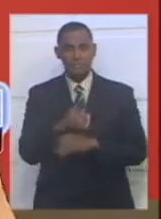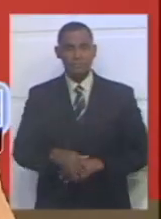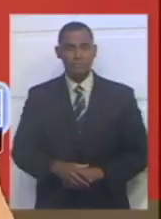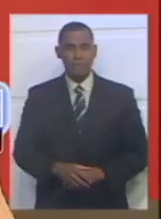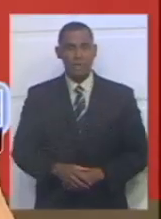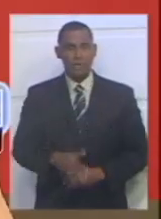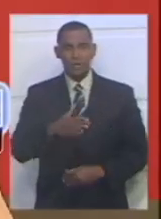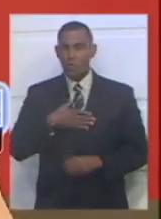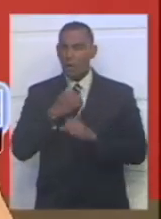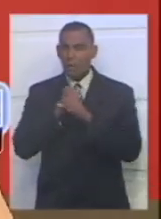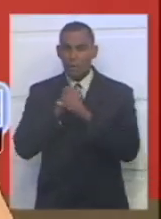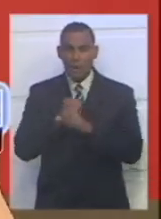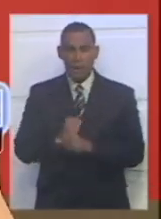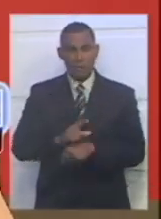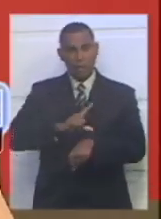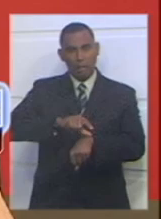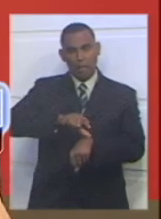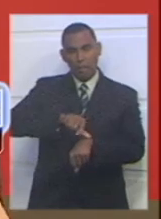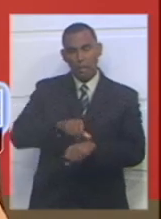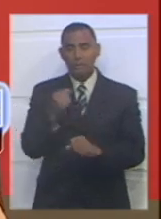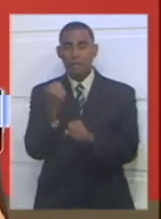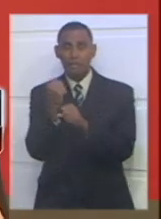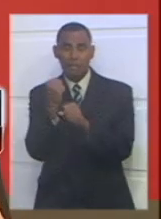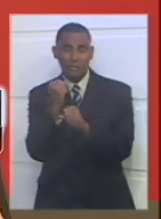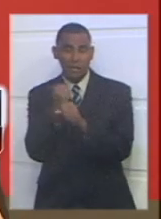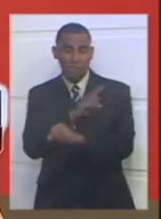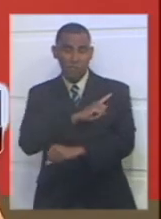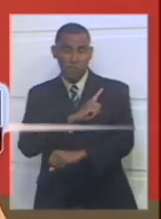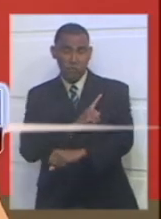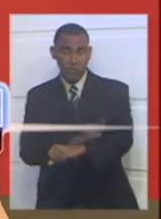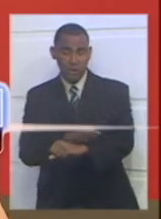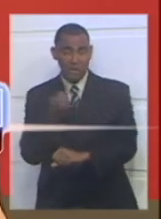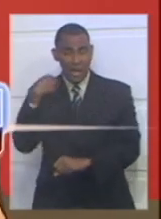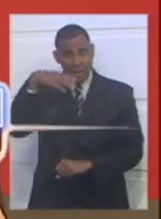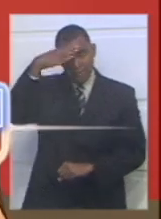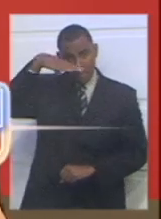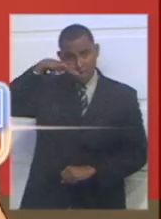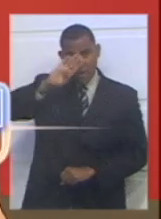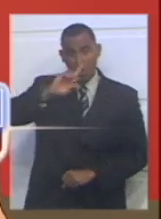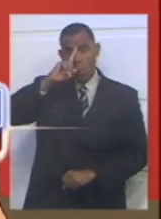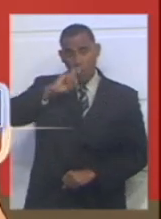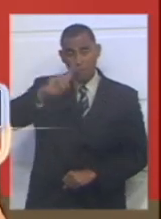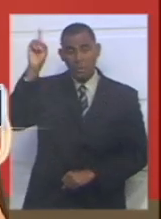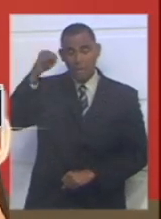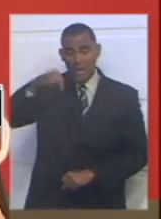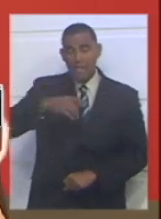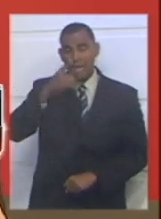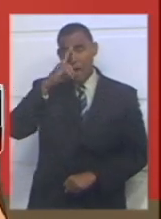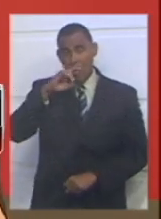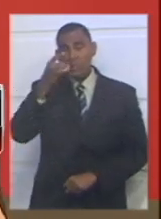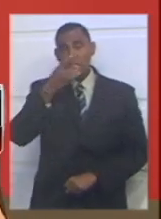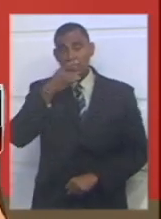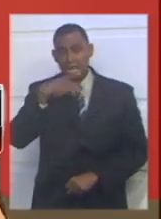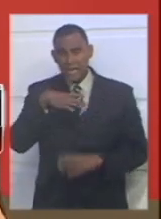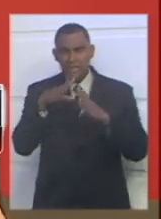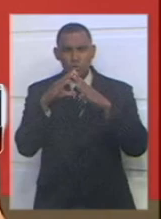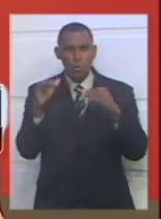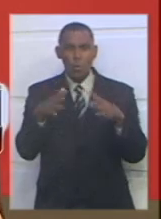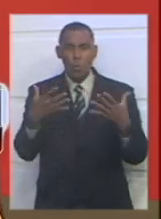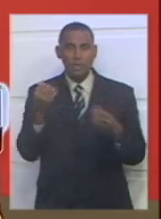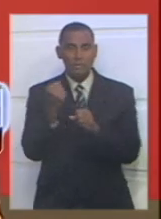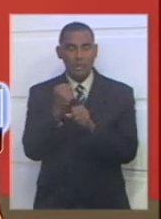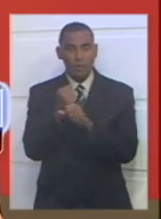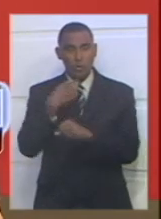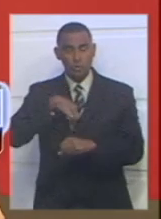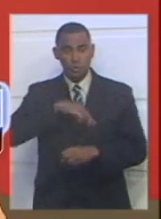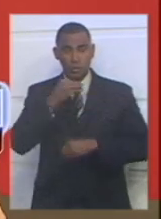yo he venido esperando todo este tiempo y por eso he venido trabajando bien sea en México como el año pasado, este año en Italia. Yo creo que todo depende del trabajo que yo